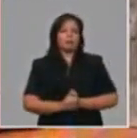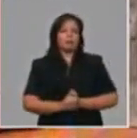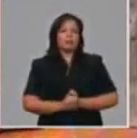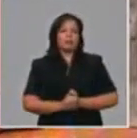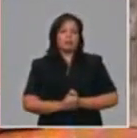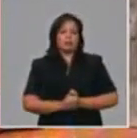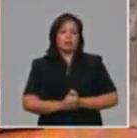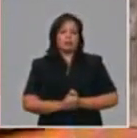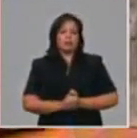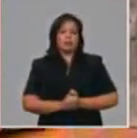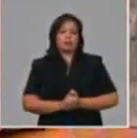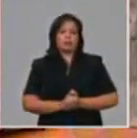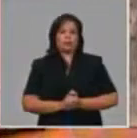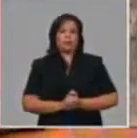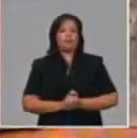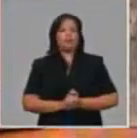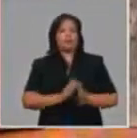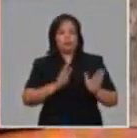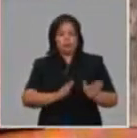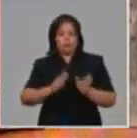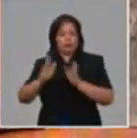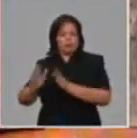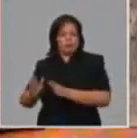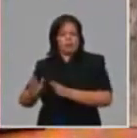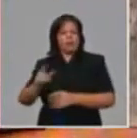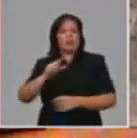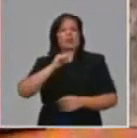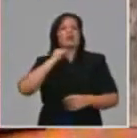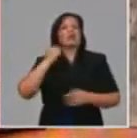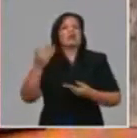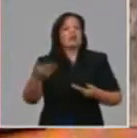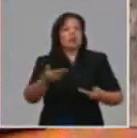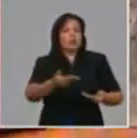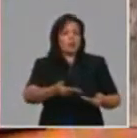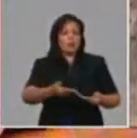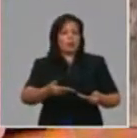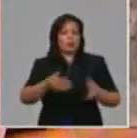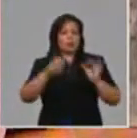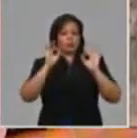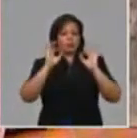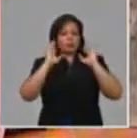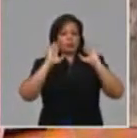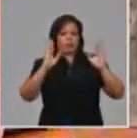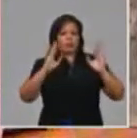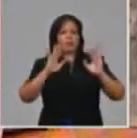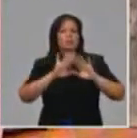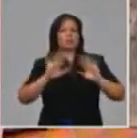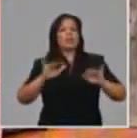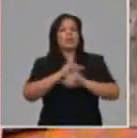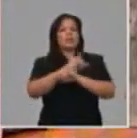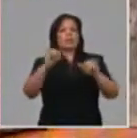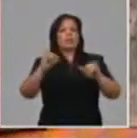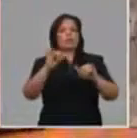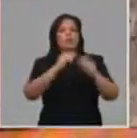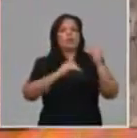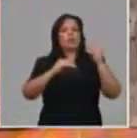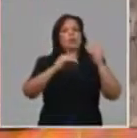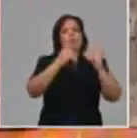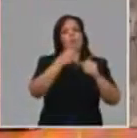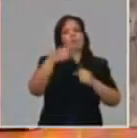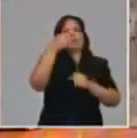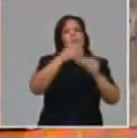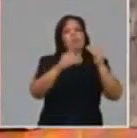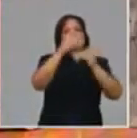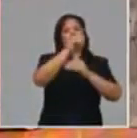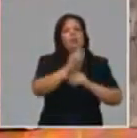relación a la gastronomía que casi entramos en ella, como ya se informó por el primer ministro, la gastronomía